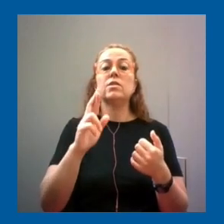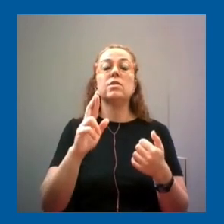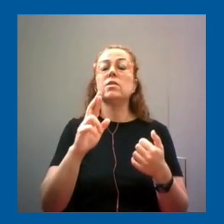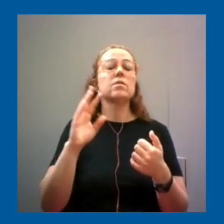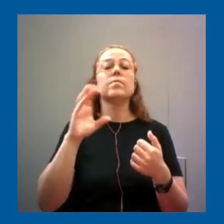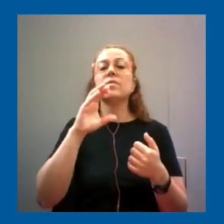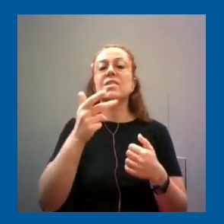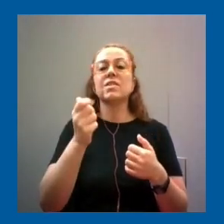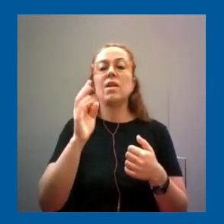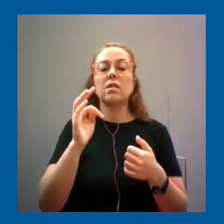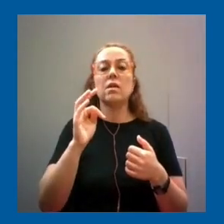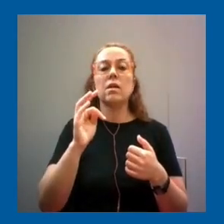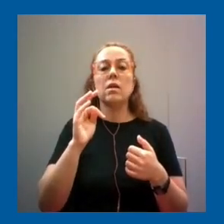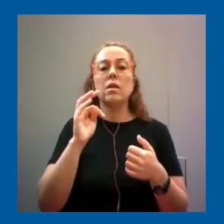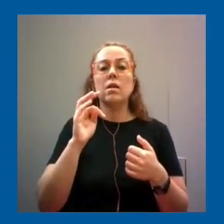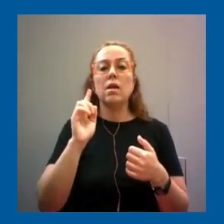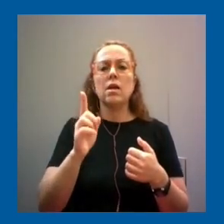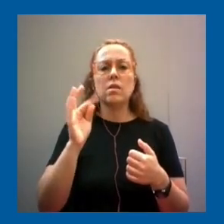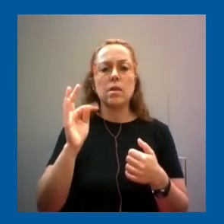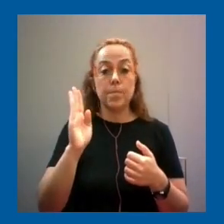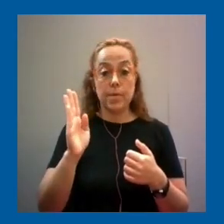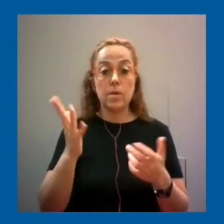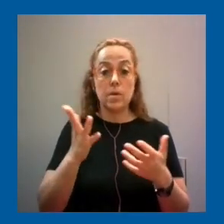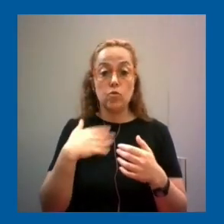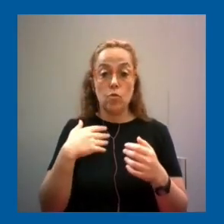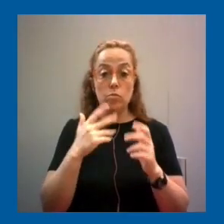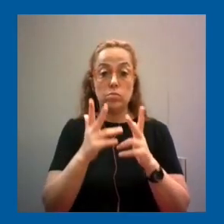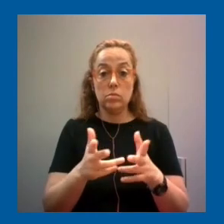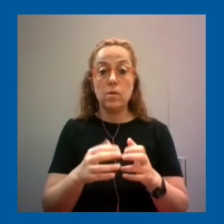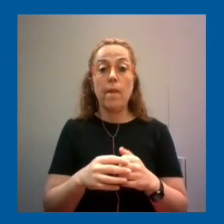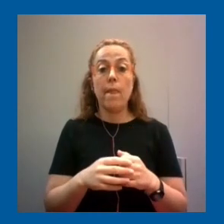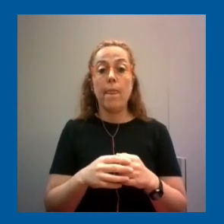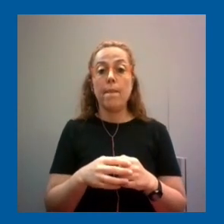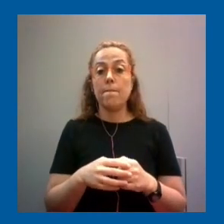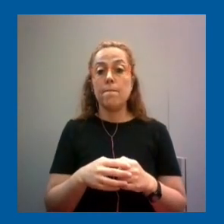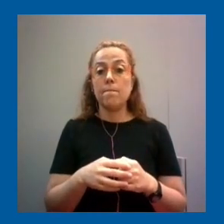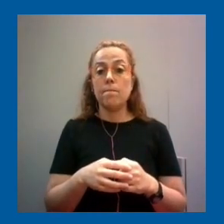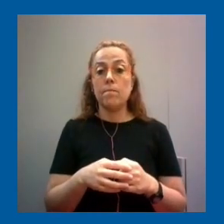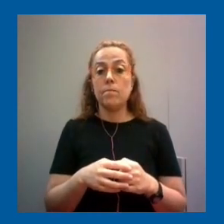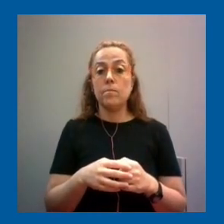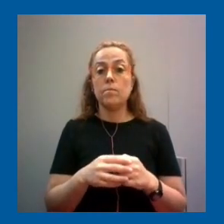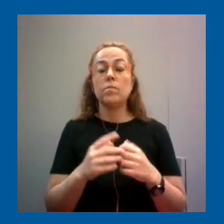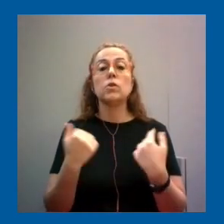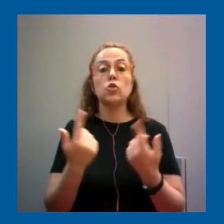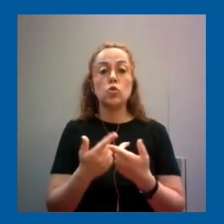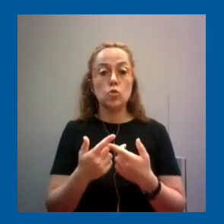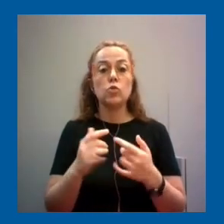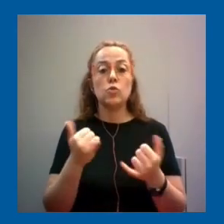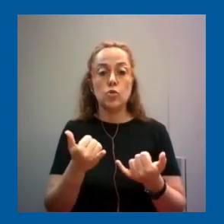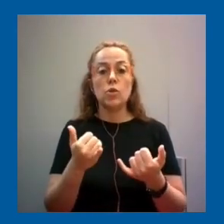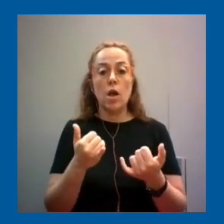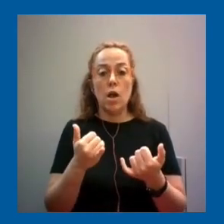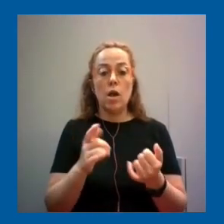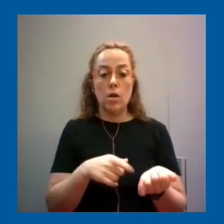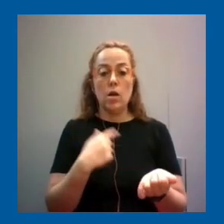tenía que mencionarlo. La realidad es que nosotros venimos utilizando inteligencia artificial ya desde hace